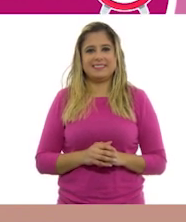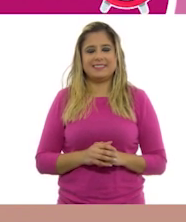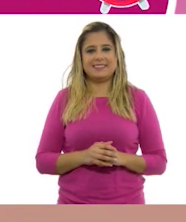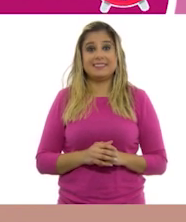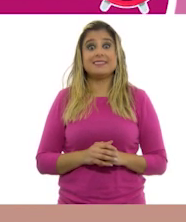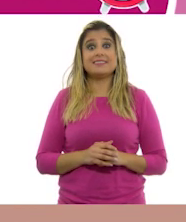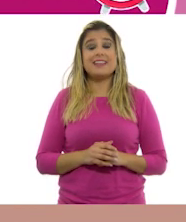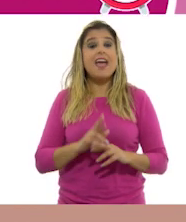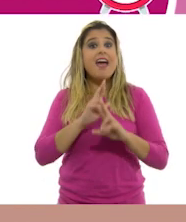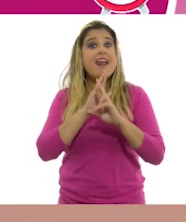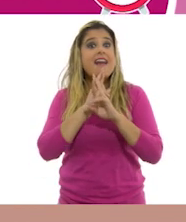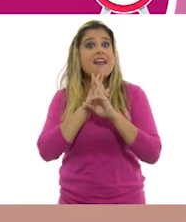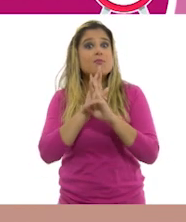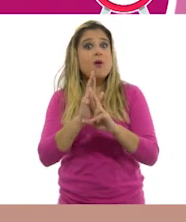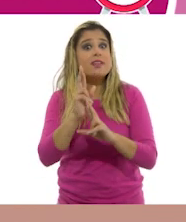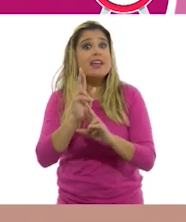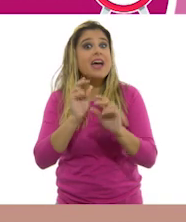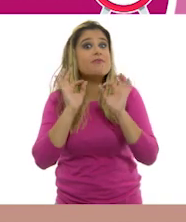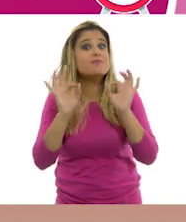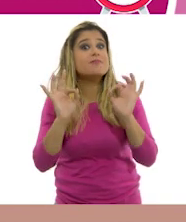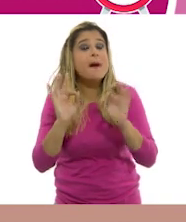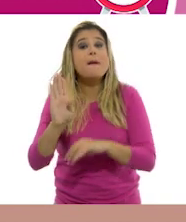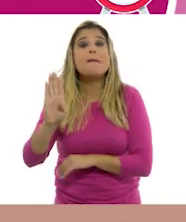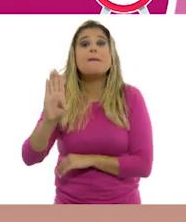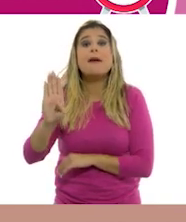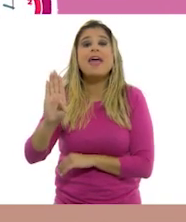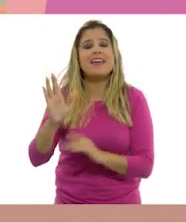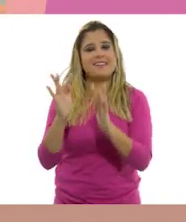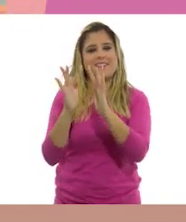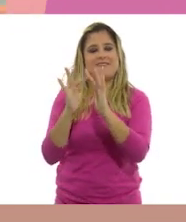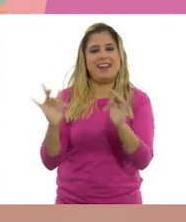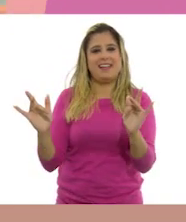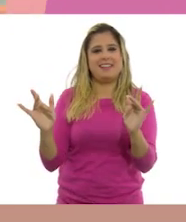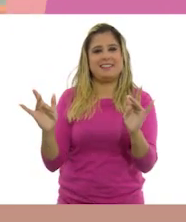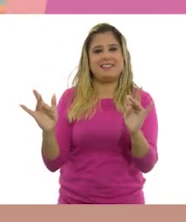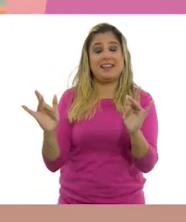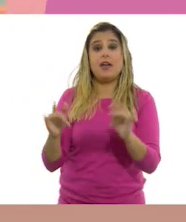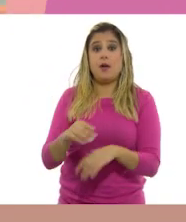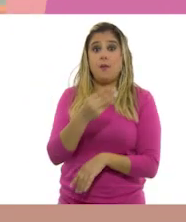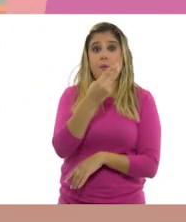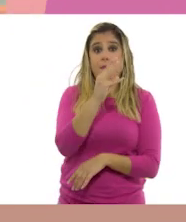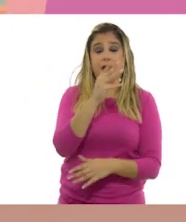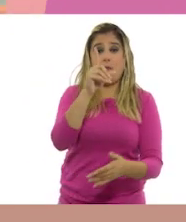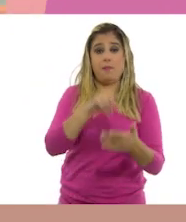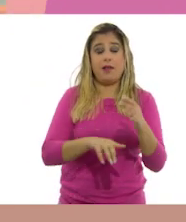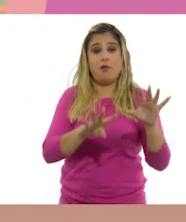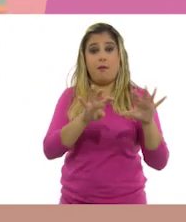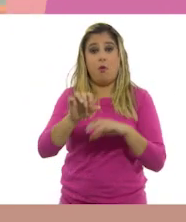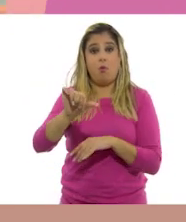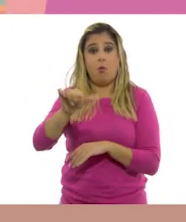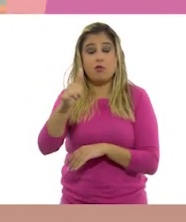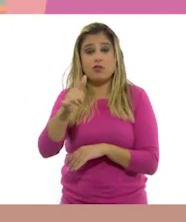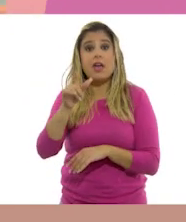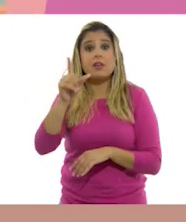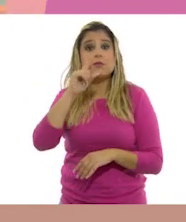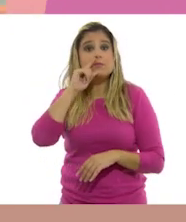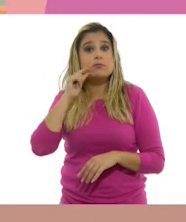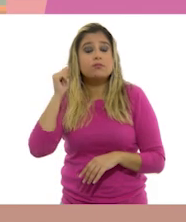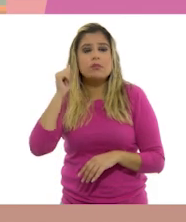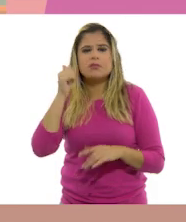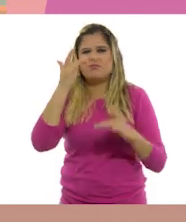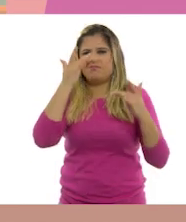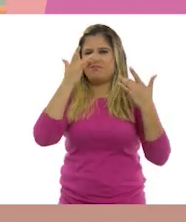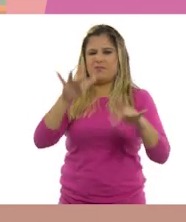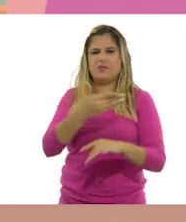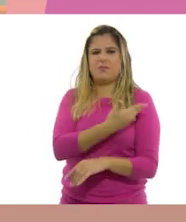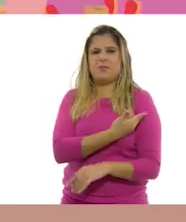La respuesta correcta es B. Francia En mayo de 1911, Porfirio Díaz renunció